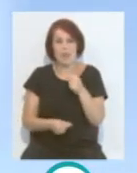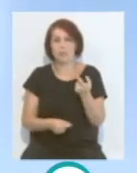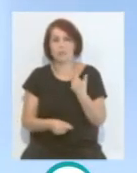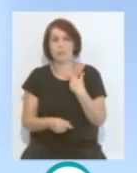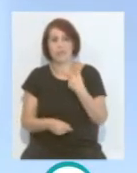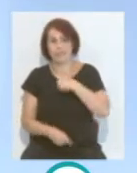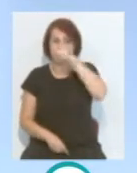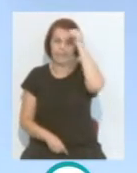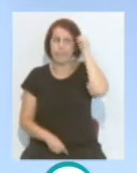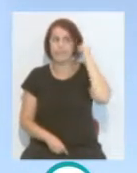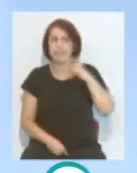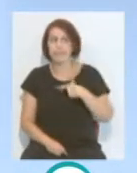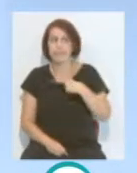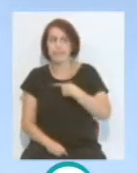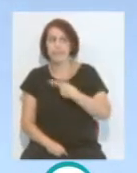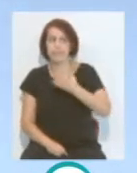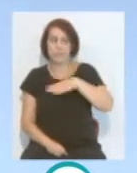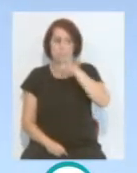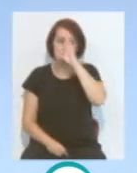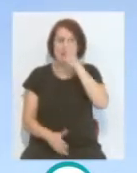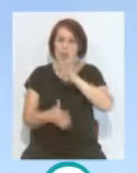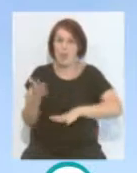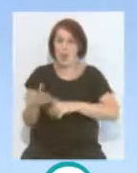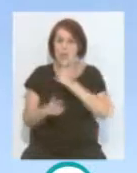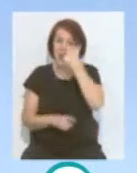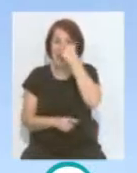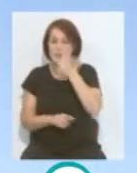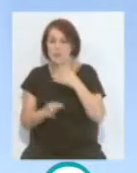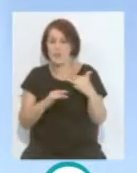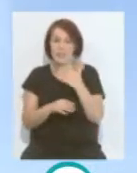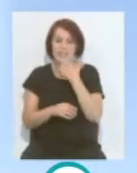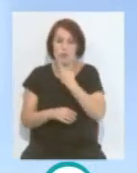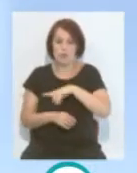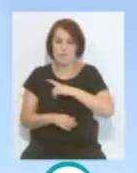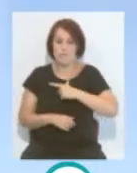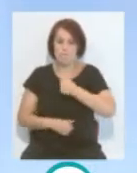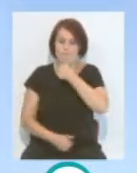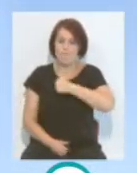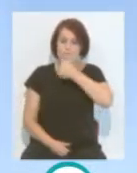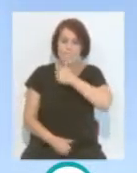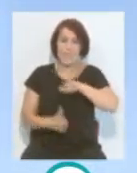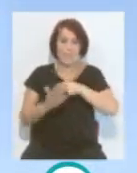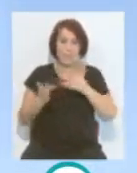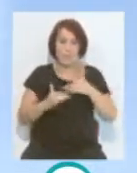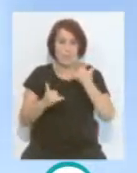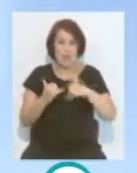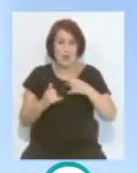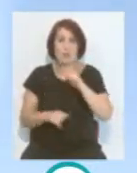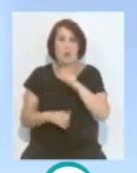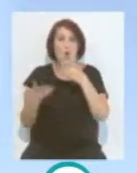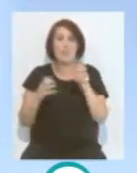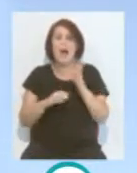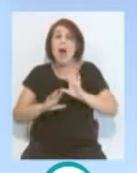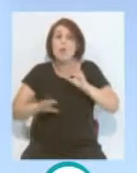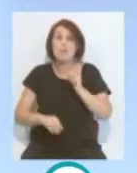mío Cerver aprendió. Creo que se vio en el partido contra Barcelona, contra el Alavés, que si aguantamos vivos hasta el final del partido, llegando al minuto 80, aunque sea